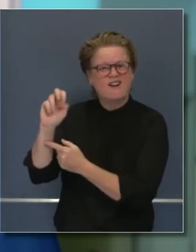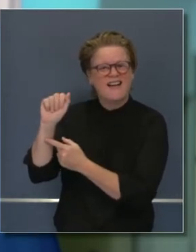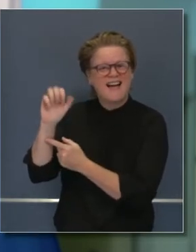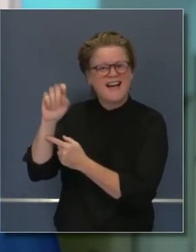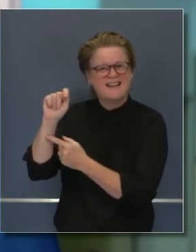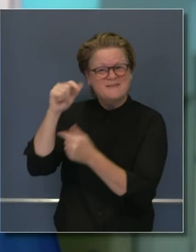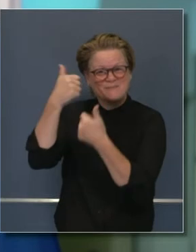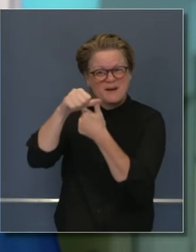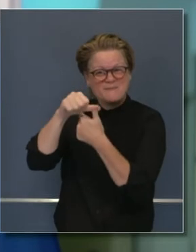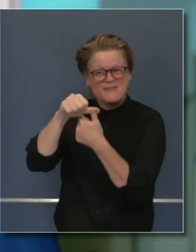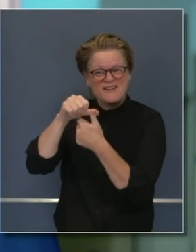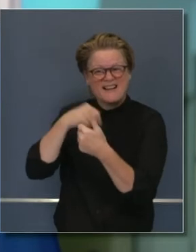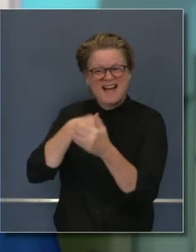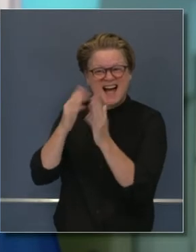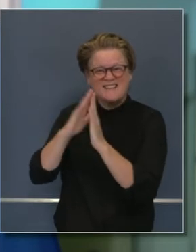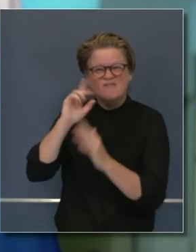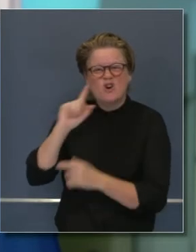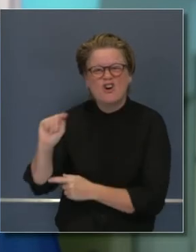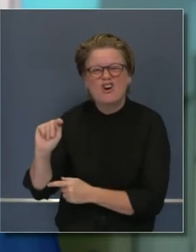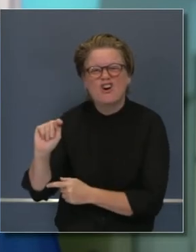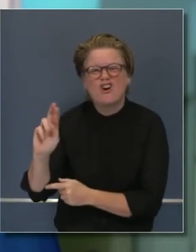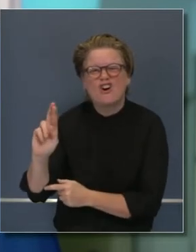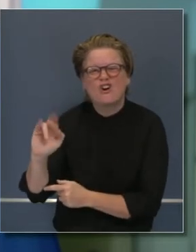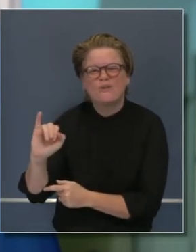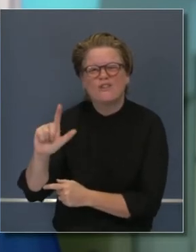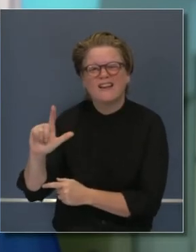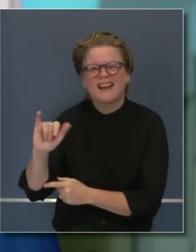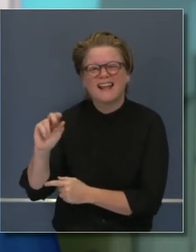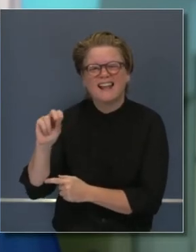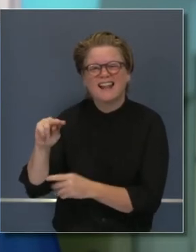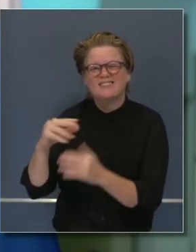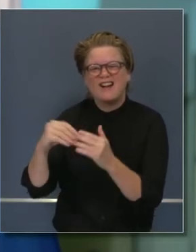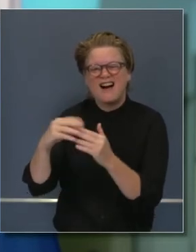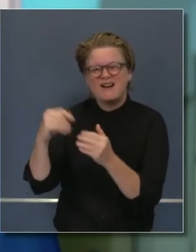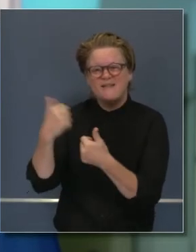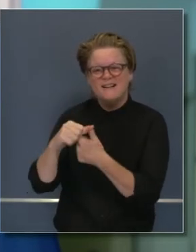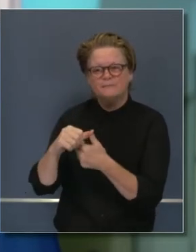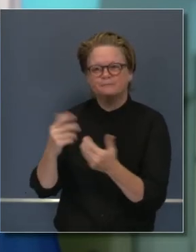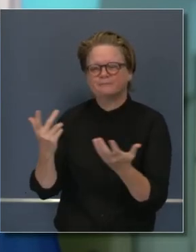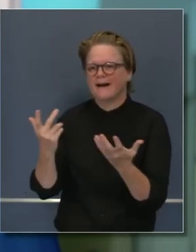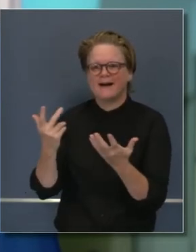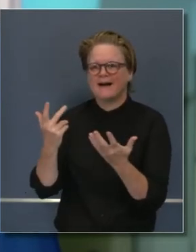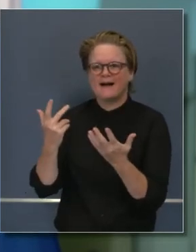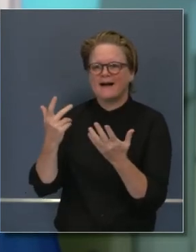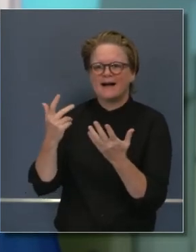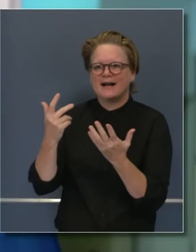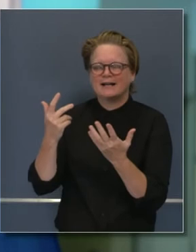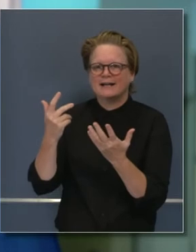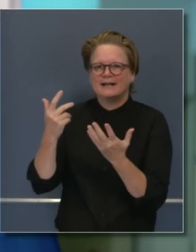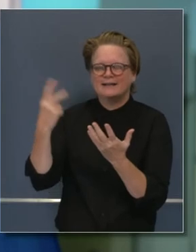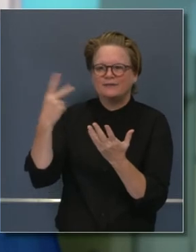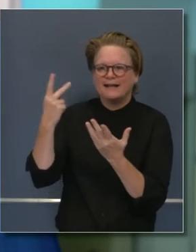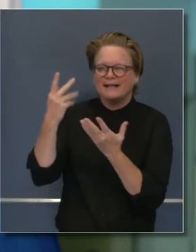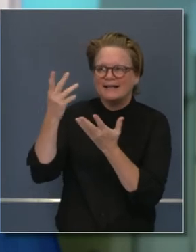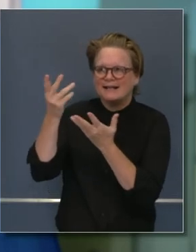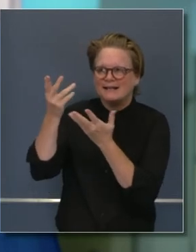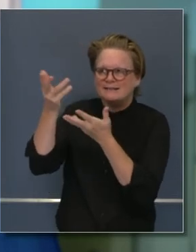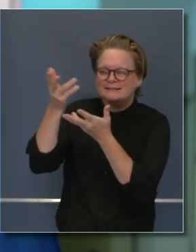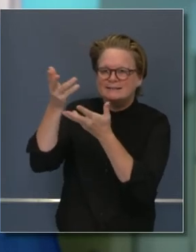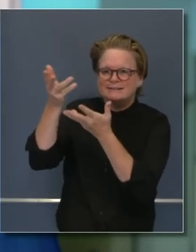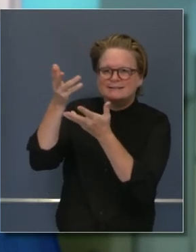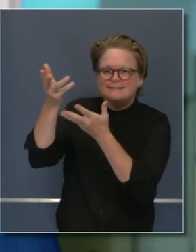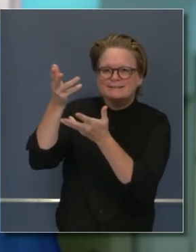Algunos pensaron que era demasiado audaz, 3 billones, perdón. Y hemos tenido múltiples conversaciones directamente